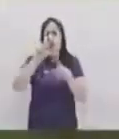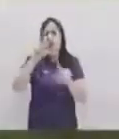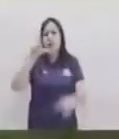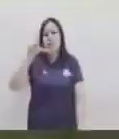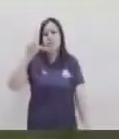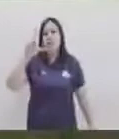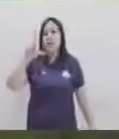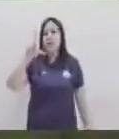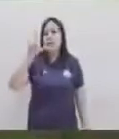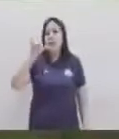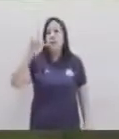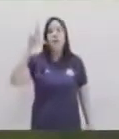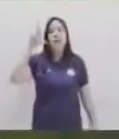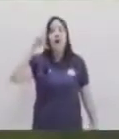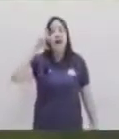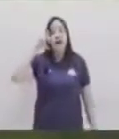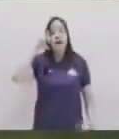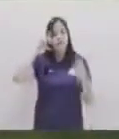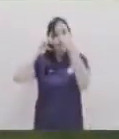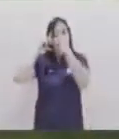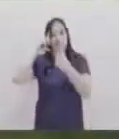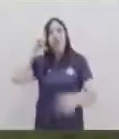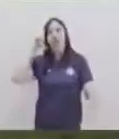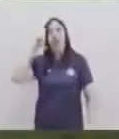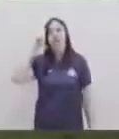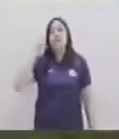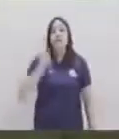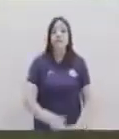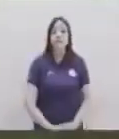y lo voy a colocar en mi costado de la cabeza